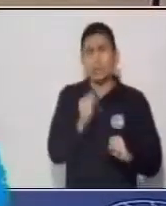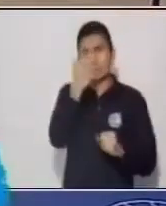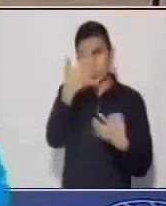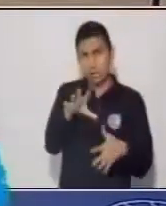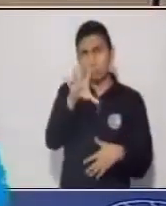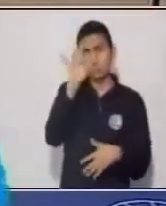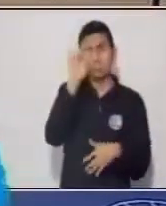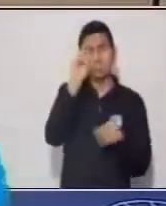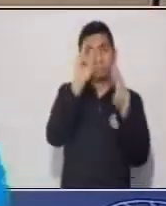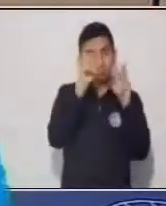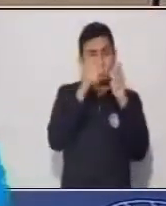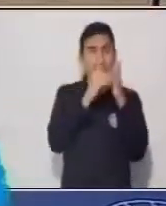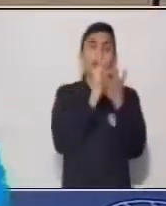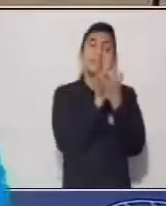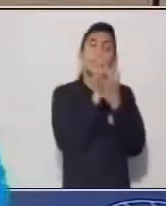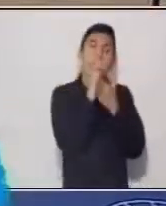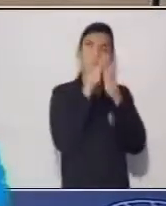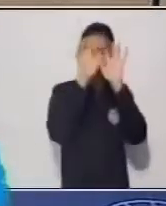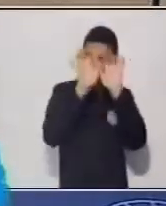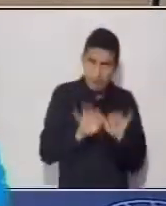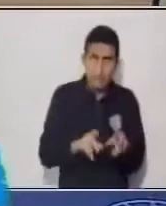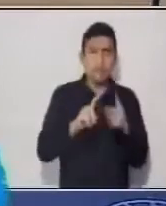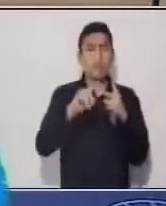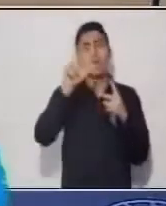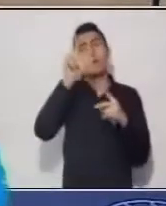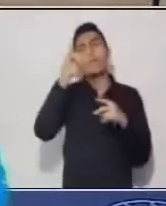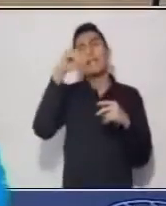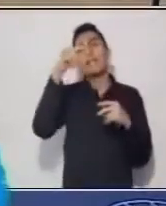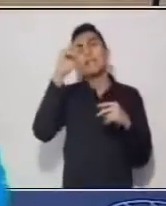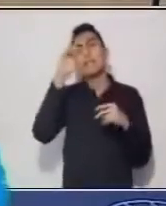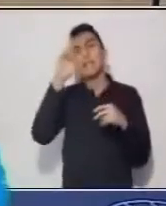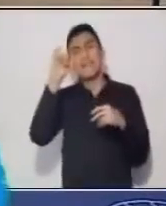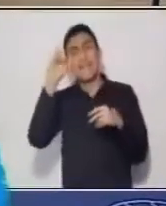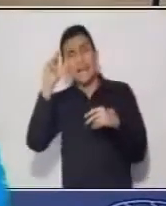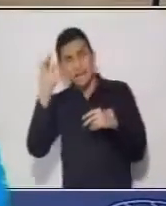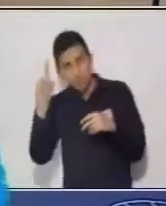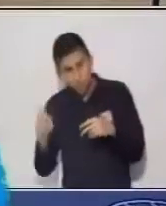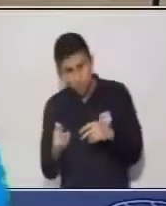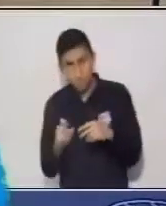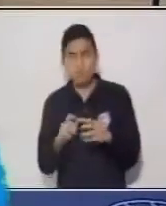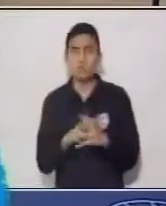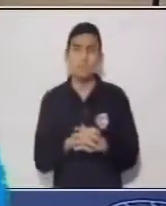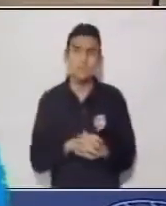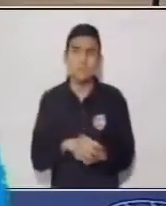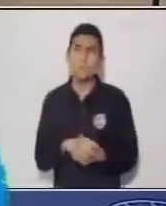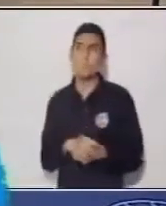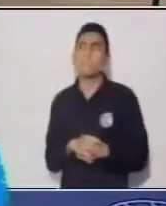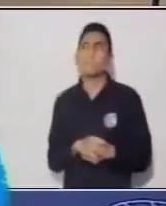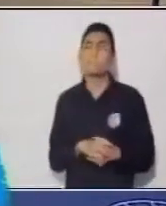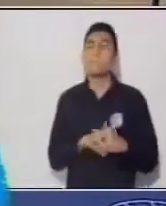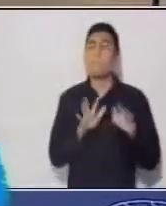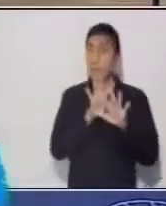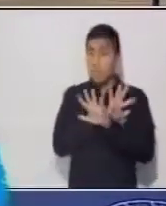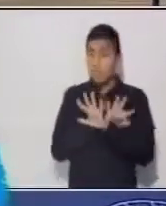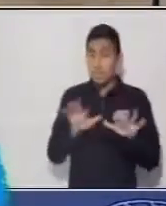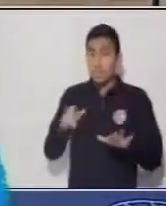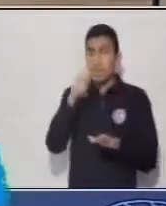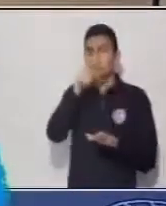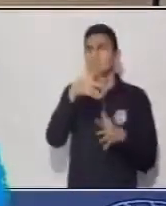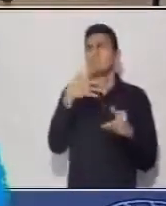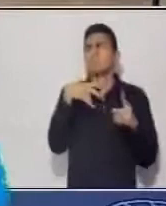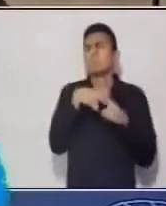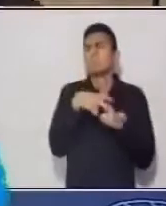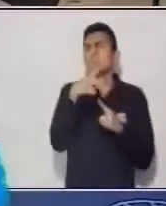tanto en textos narrativos literarios textos narrativos no literarios y ahora que te queda de reto